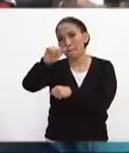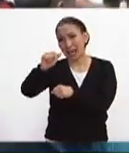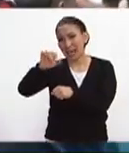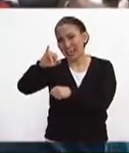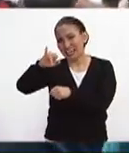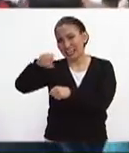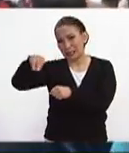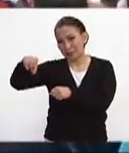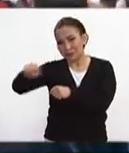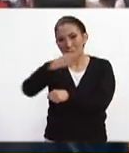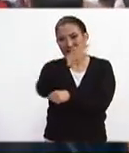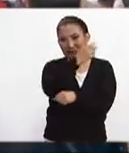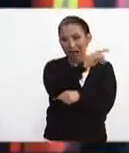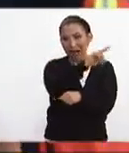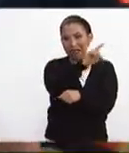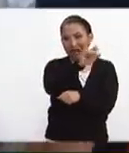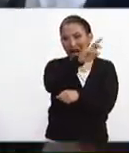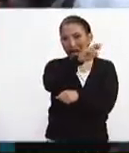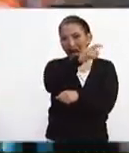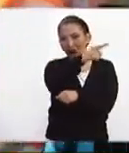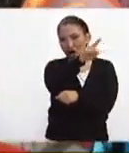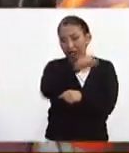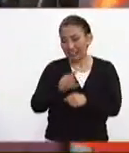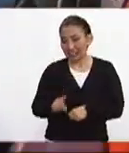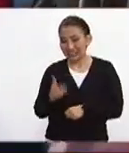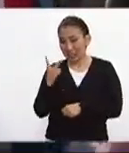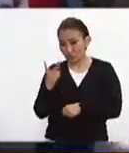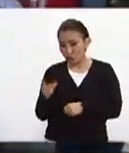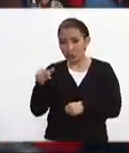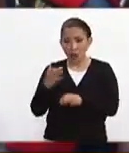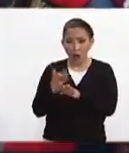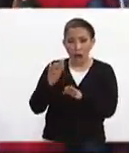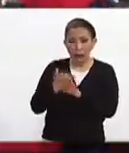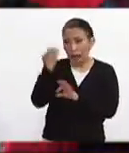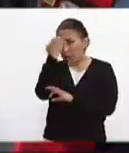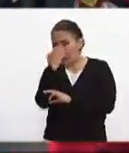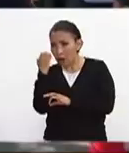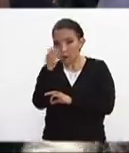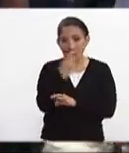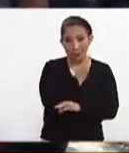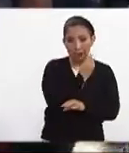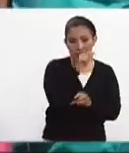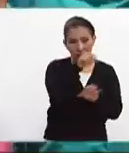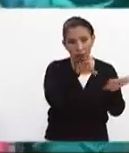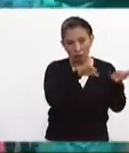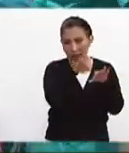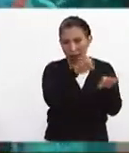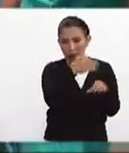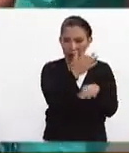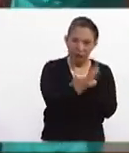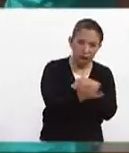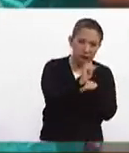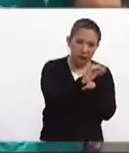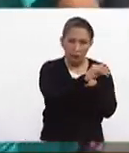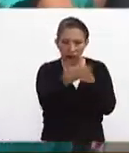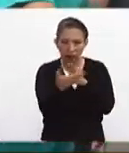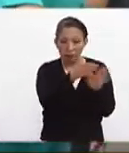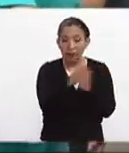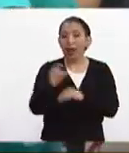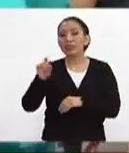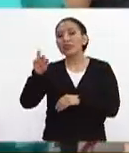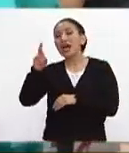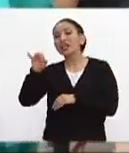Seguro Social la veinticinco de Zaragoza la treinta y dos está ahorita en evaluación y la veinticinco está trabajando parcialmente el Darío